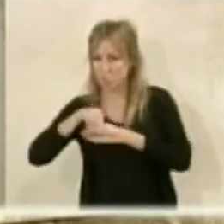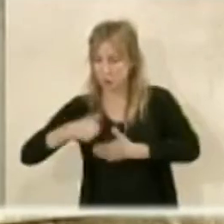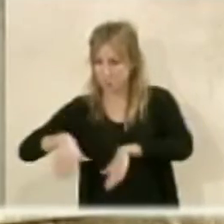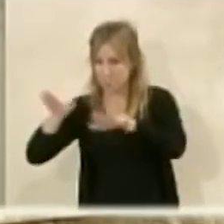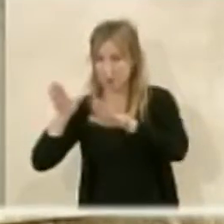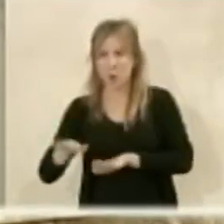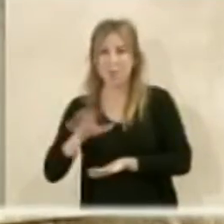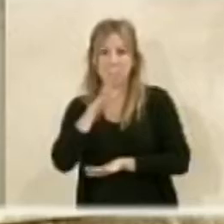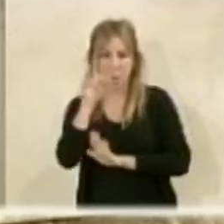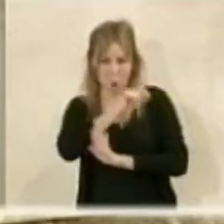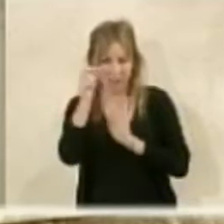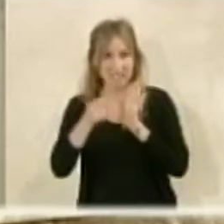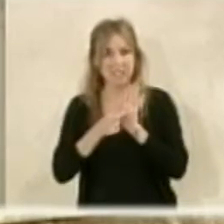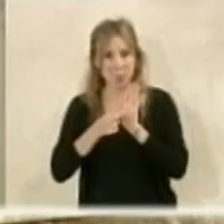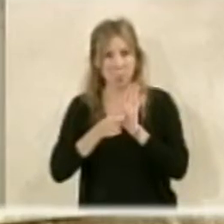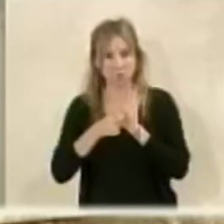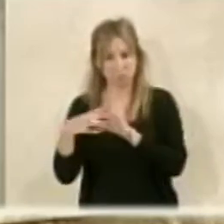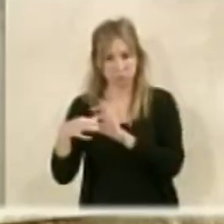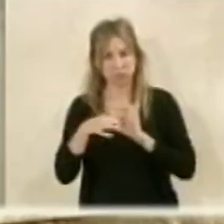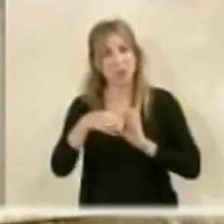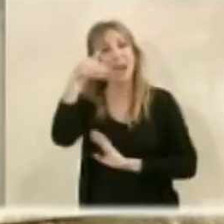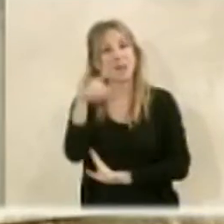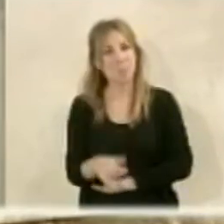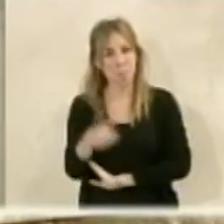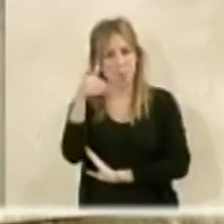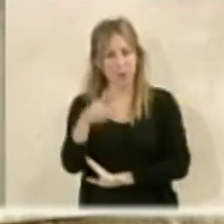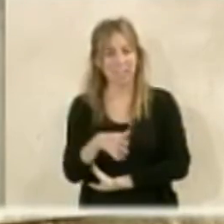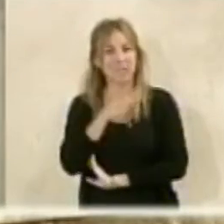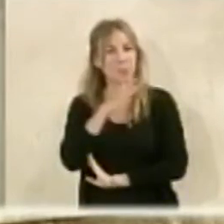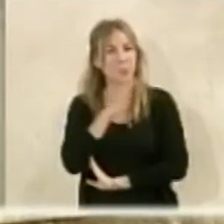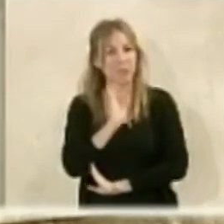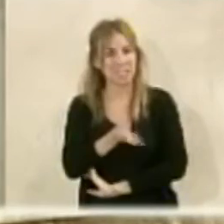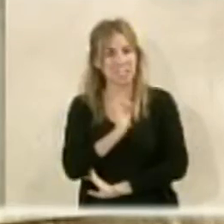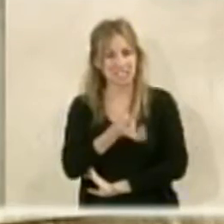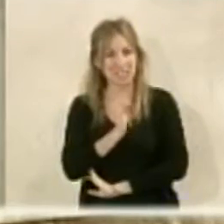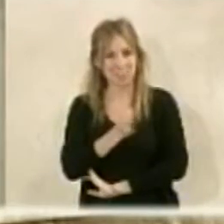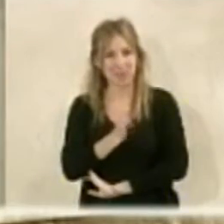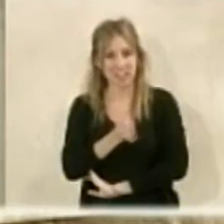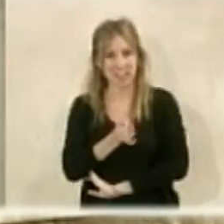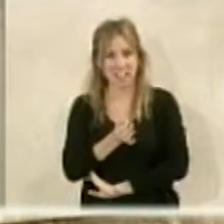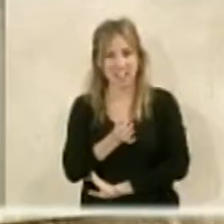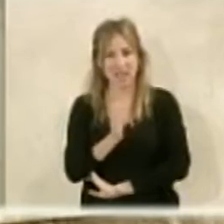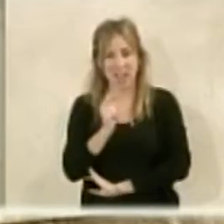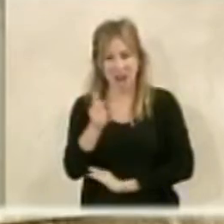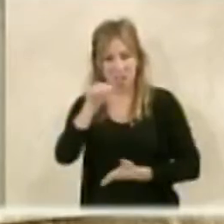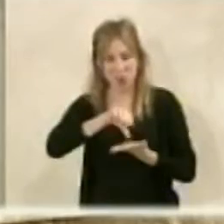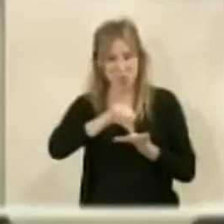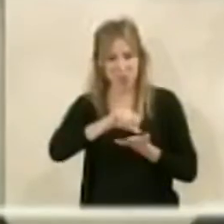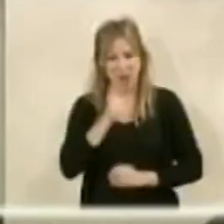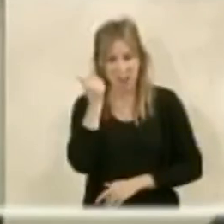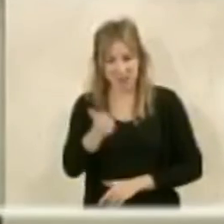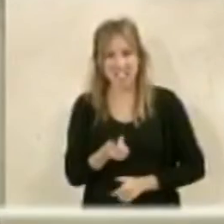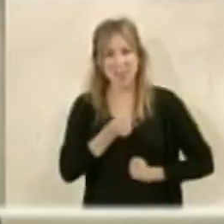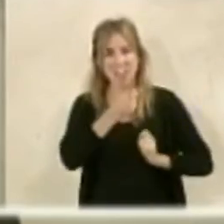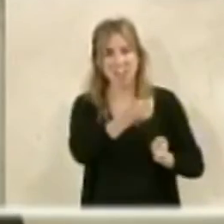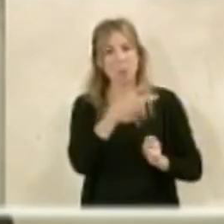por este tema creemos que es importante porque es cierto que se va a traer riqueza a la ciudad también porque